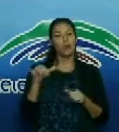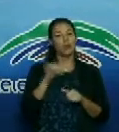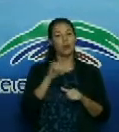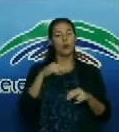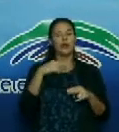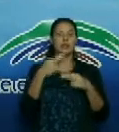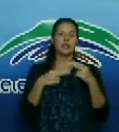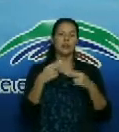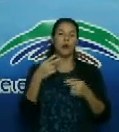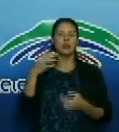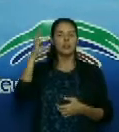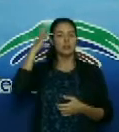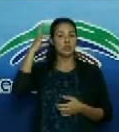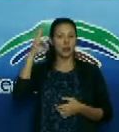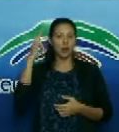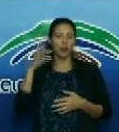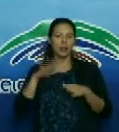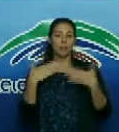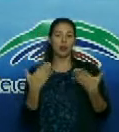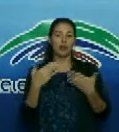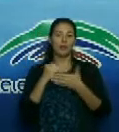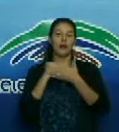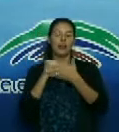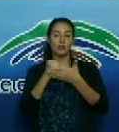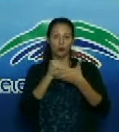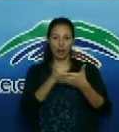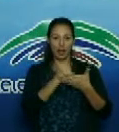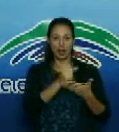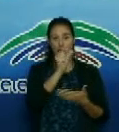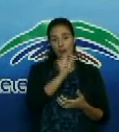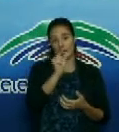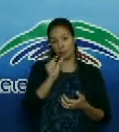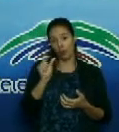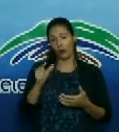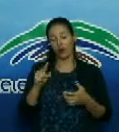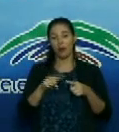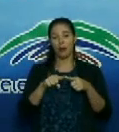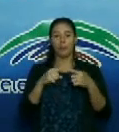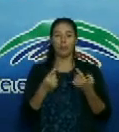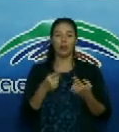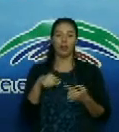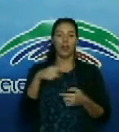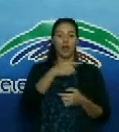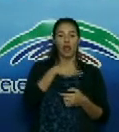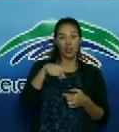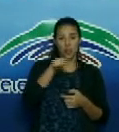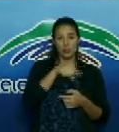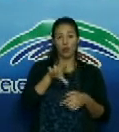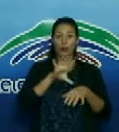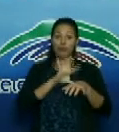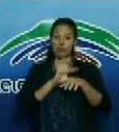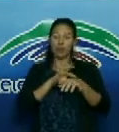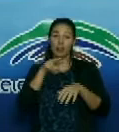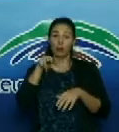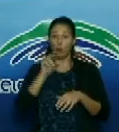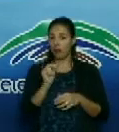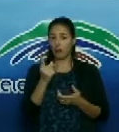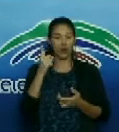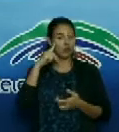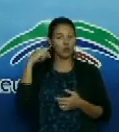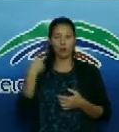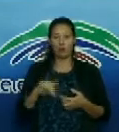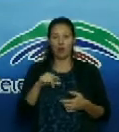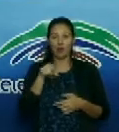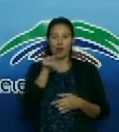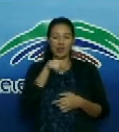mismos, pero también teníamos que apoyar al personal, a los pacientes, porque es que exactamente también era una enfermedad nueva para ellos, con